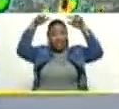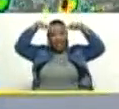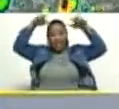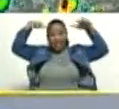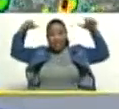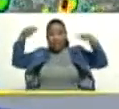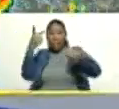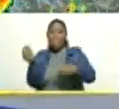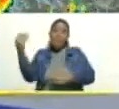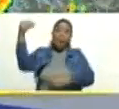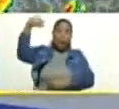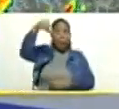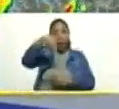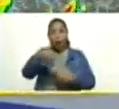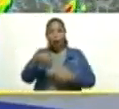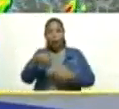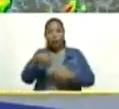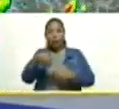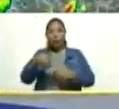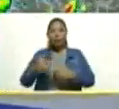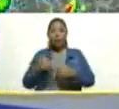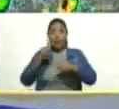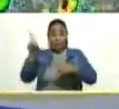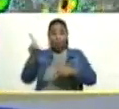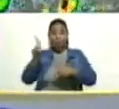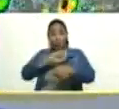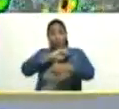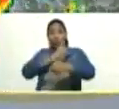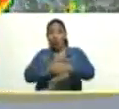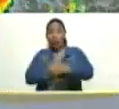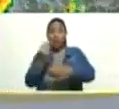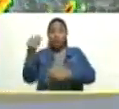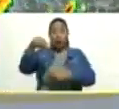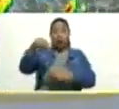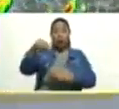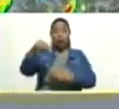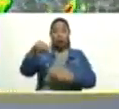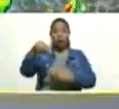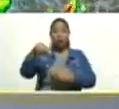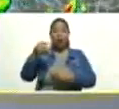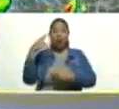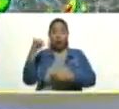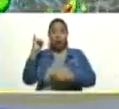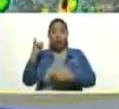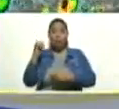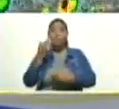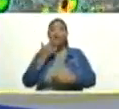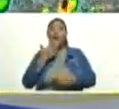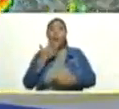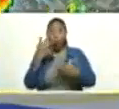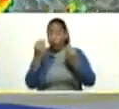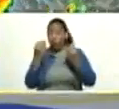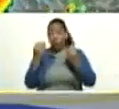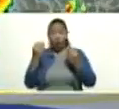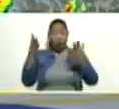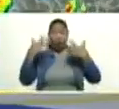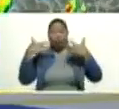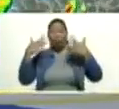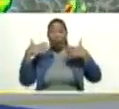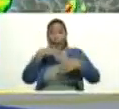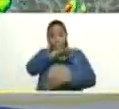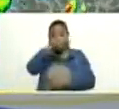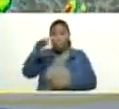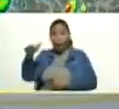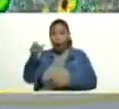se originan las precipitaciones y de manera intensa. A medida que tengamos una temperatura muy alta de los océanos y del mar Caribe,